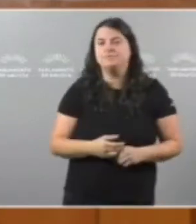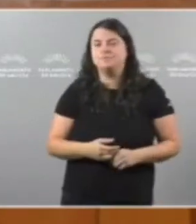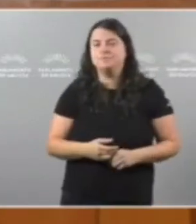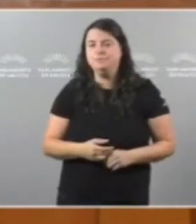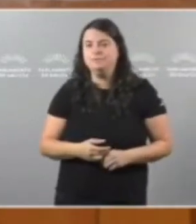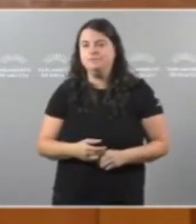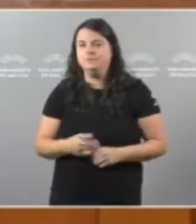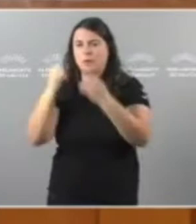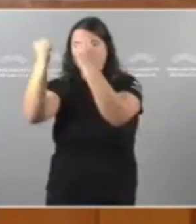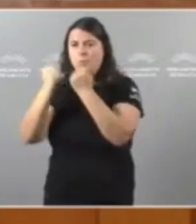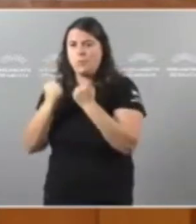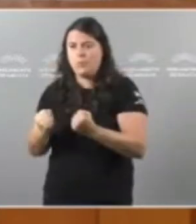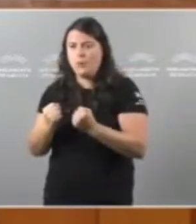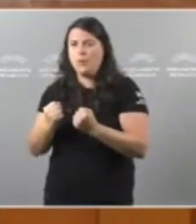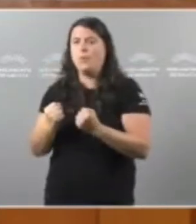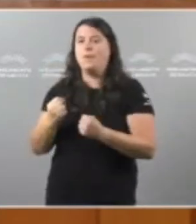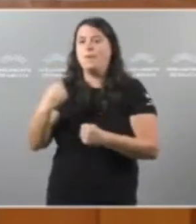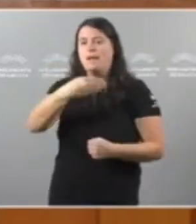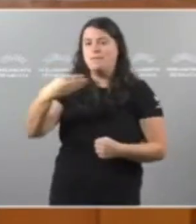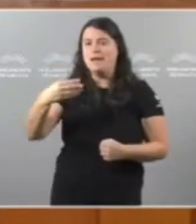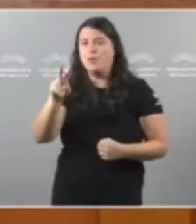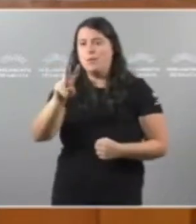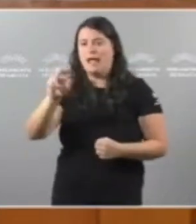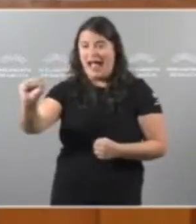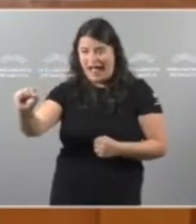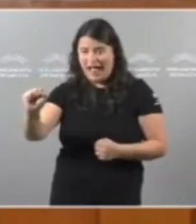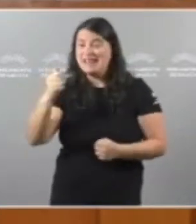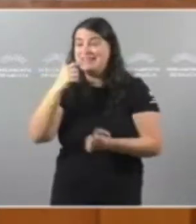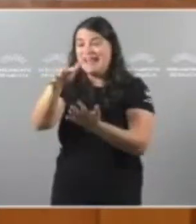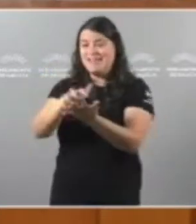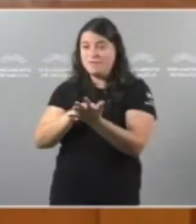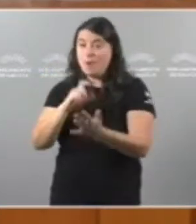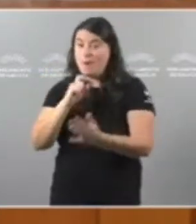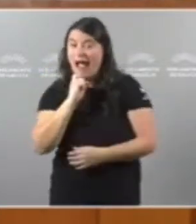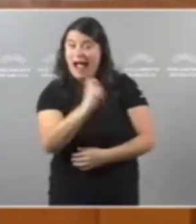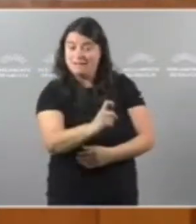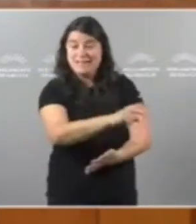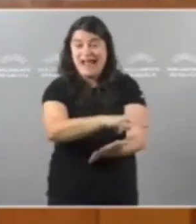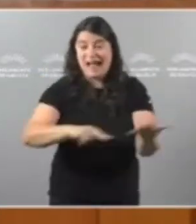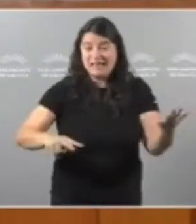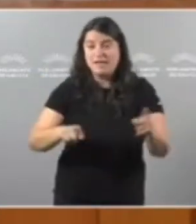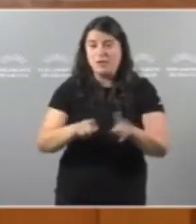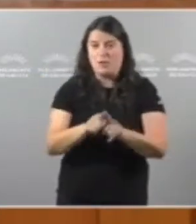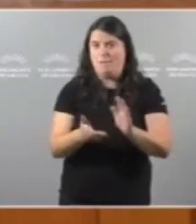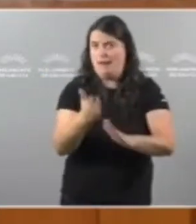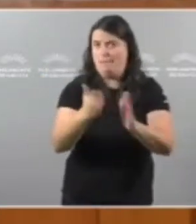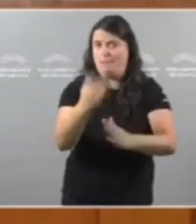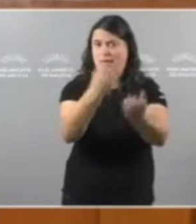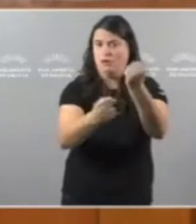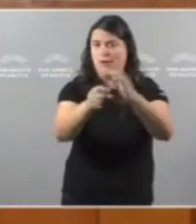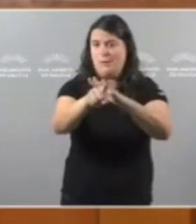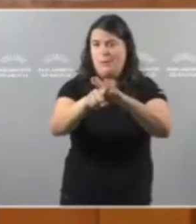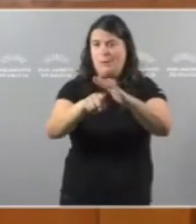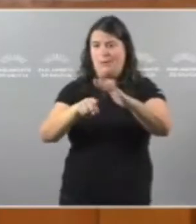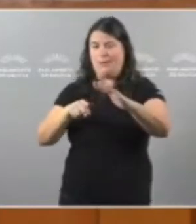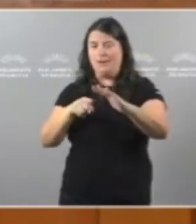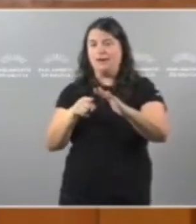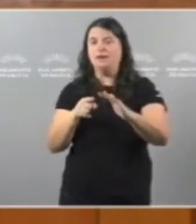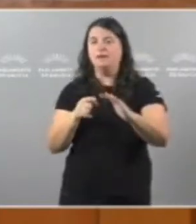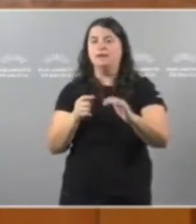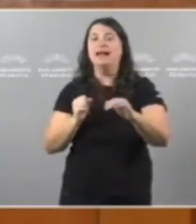do BBVA presentaban un informe Que advertía que Galiza está moi cerca da recesión Con un crecemento que será